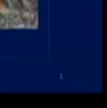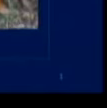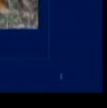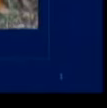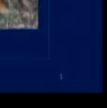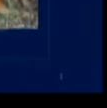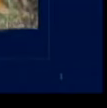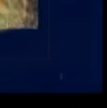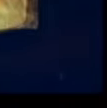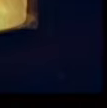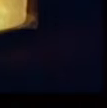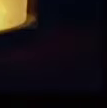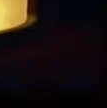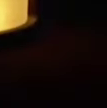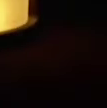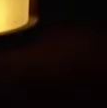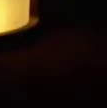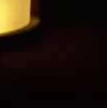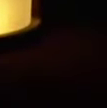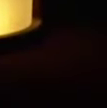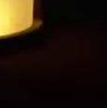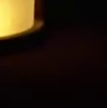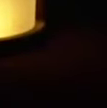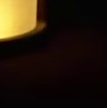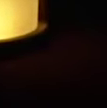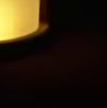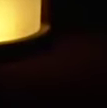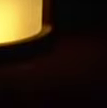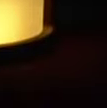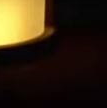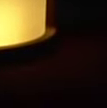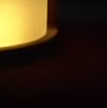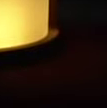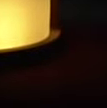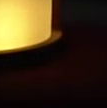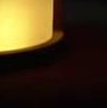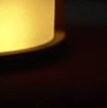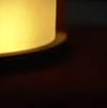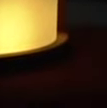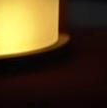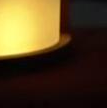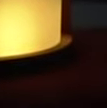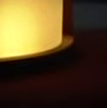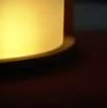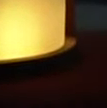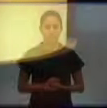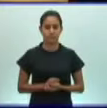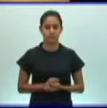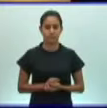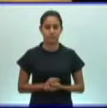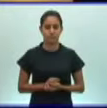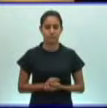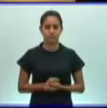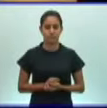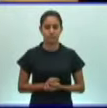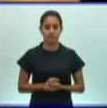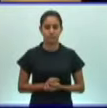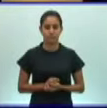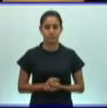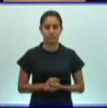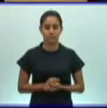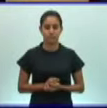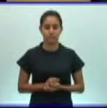for